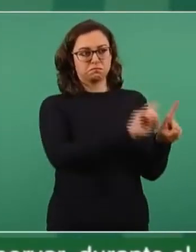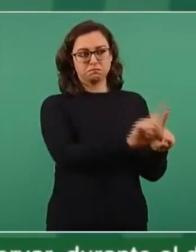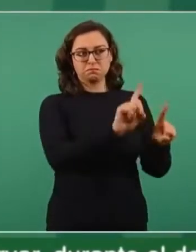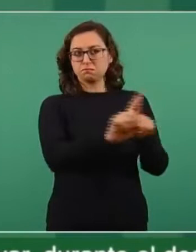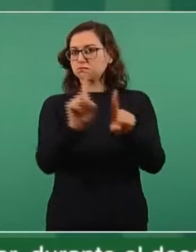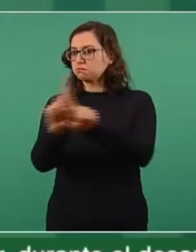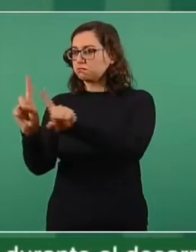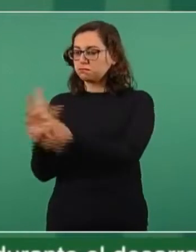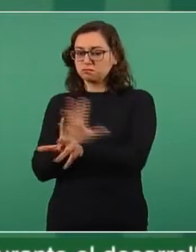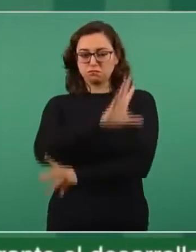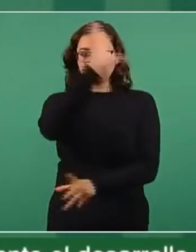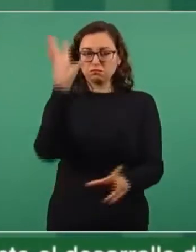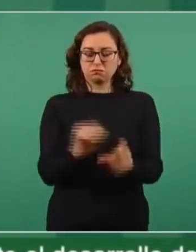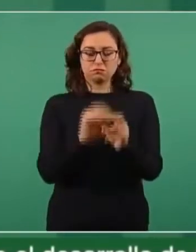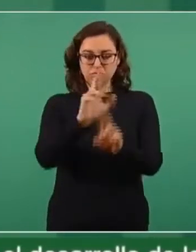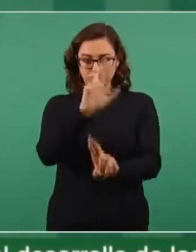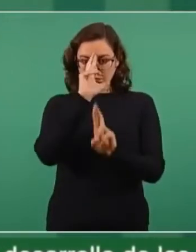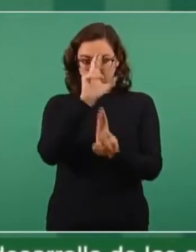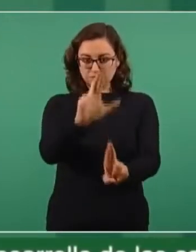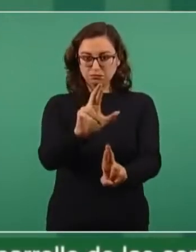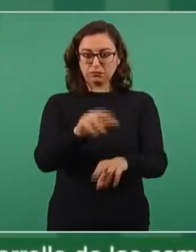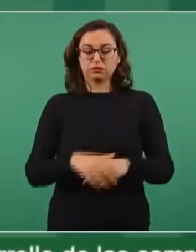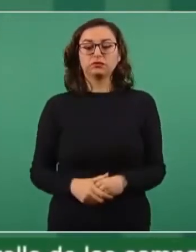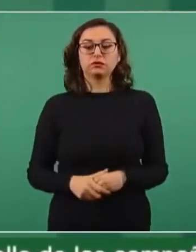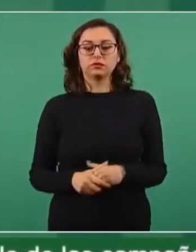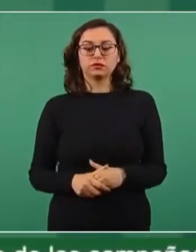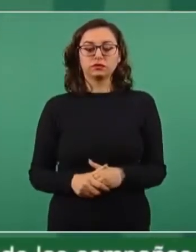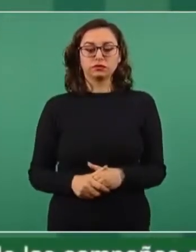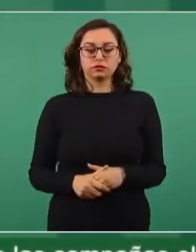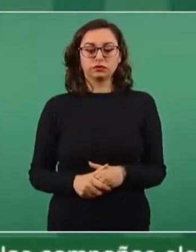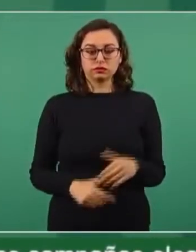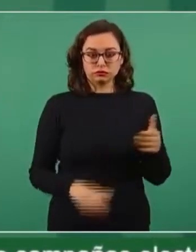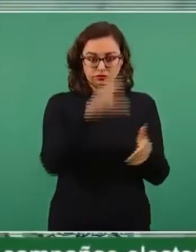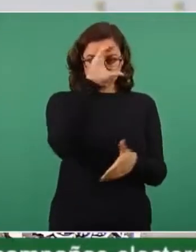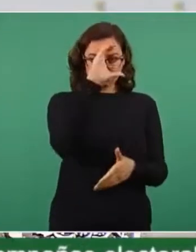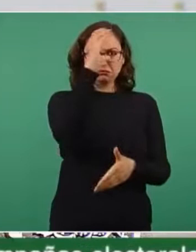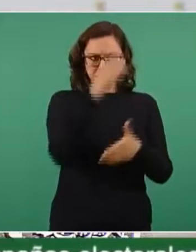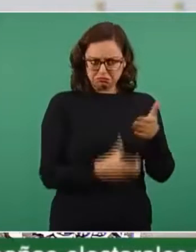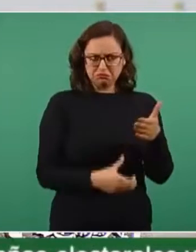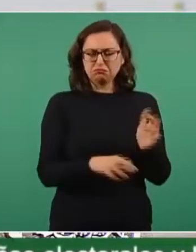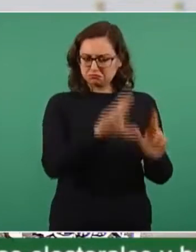somos respetuosos de la religión católica.